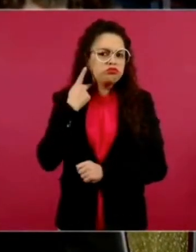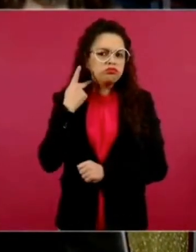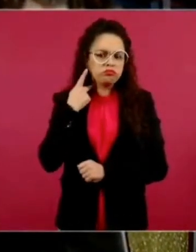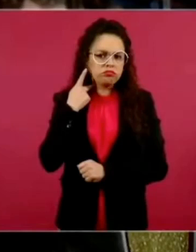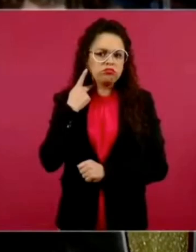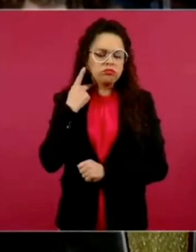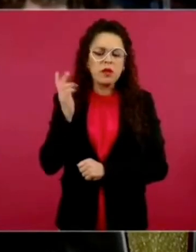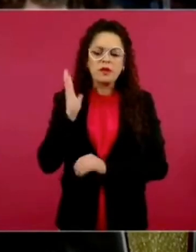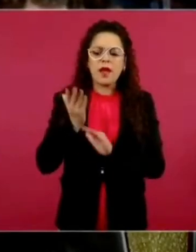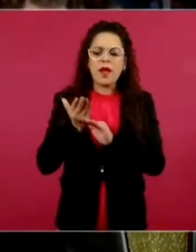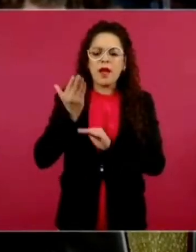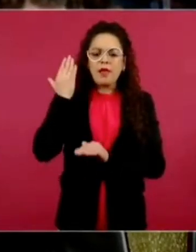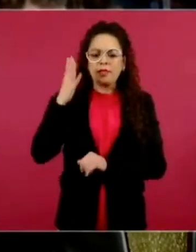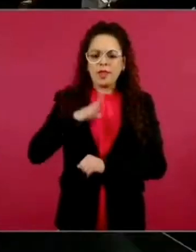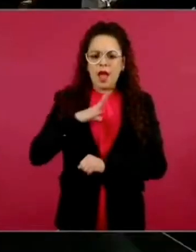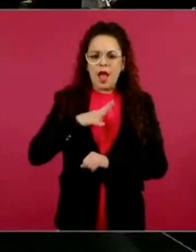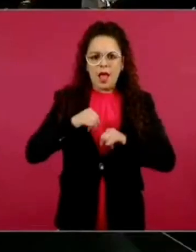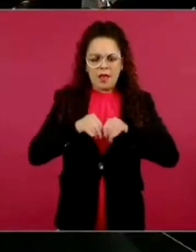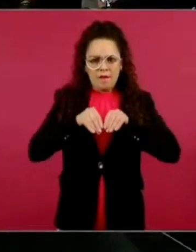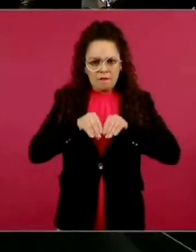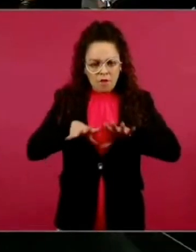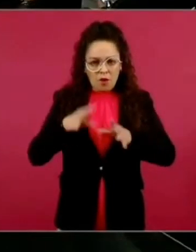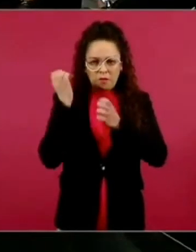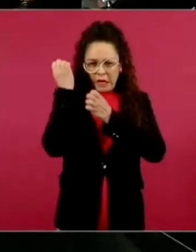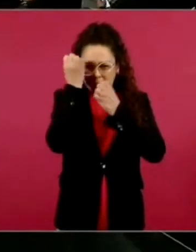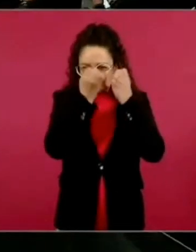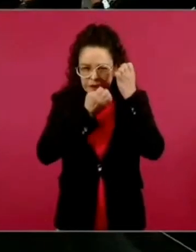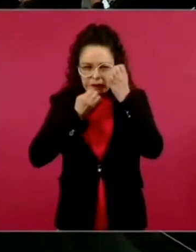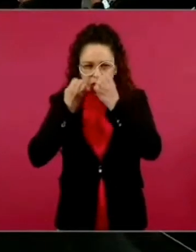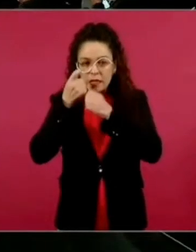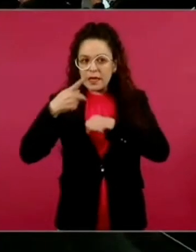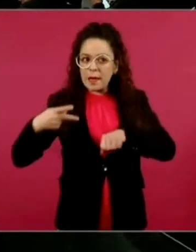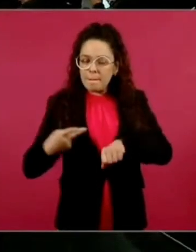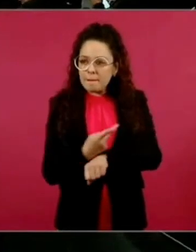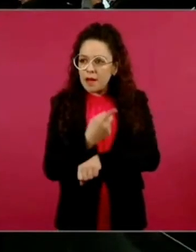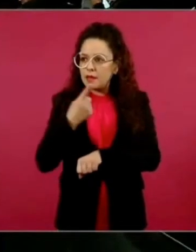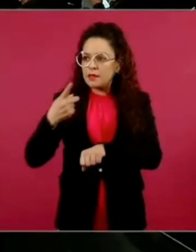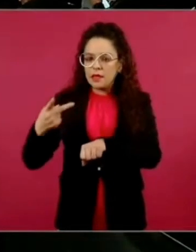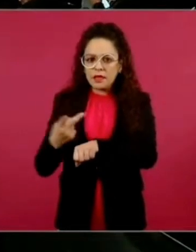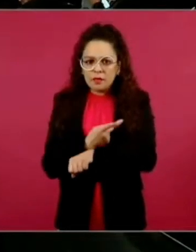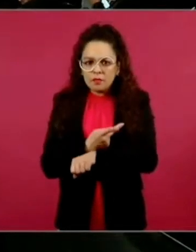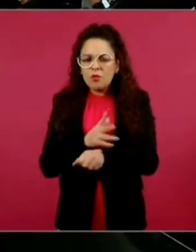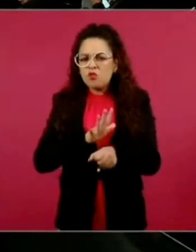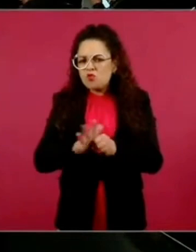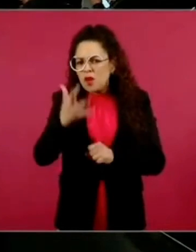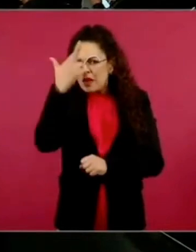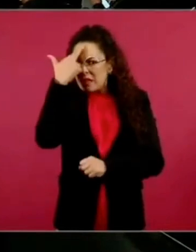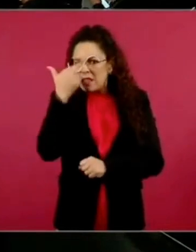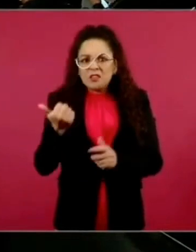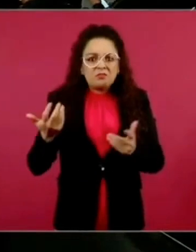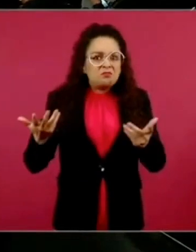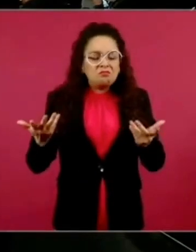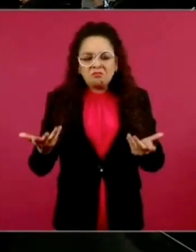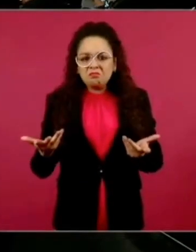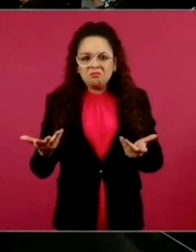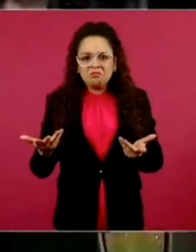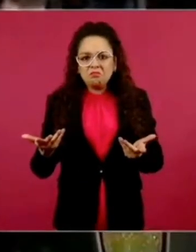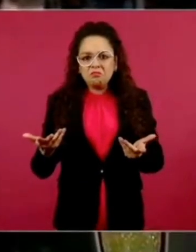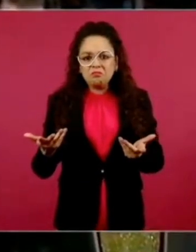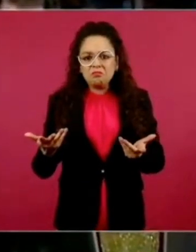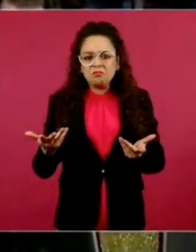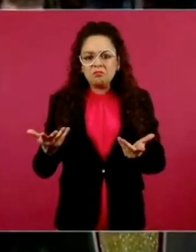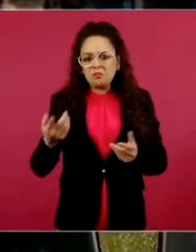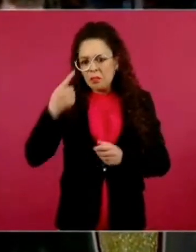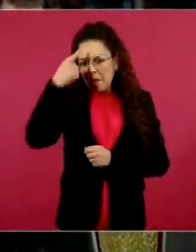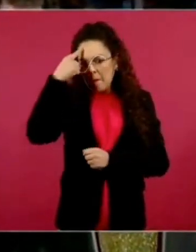antes un informe, si existe un informe, análisis sobre lo que sucedió, cuáles fueron las causas que se dieron para que se dieran el número